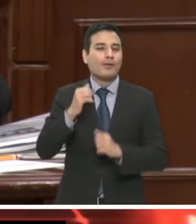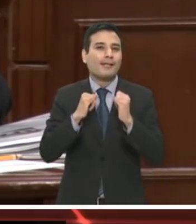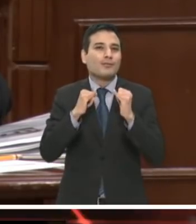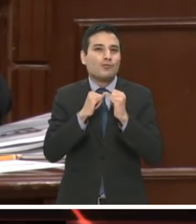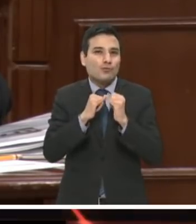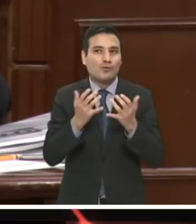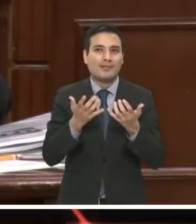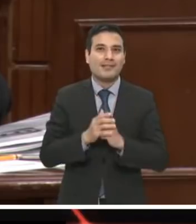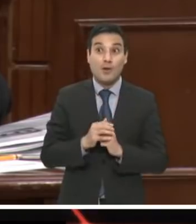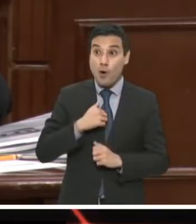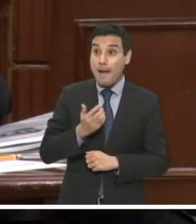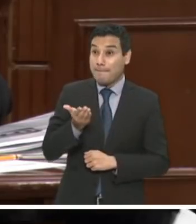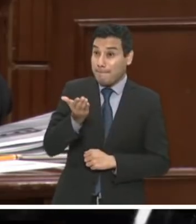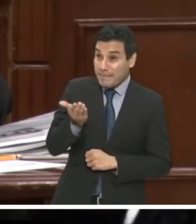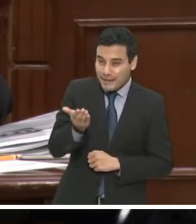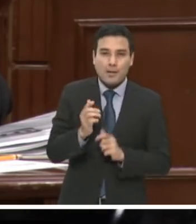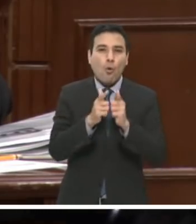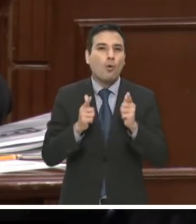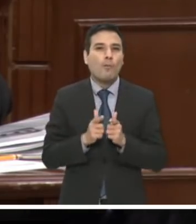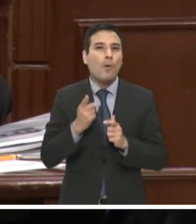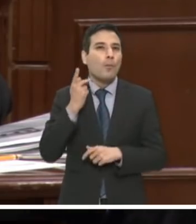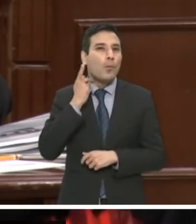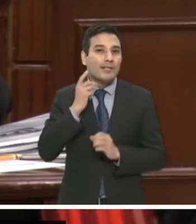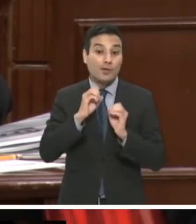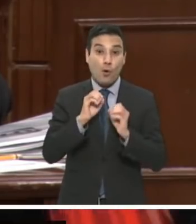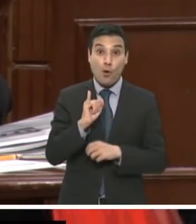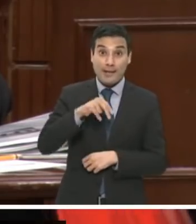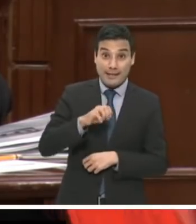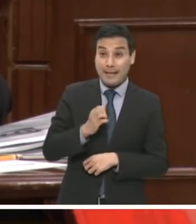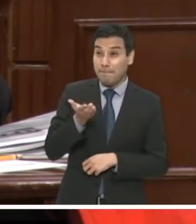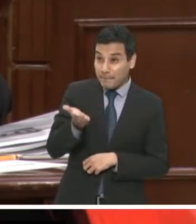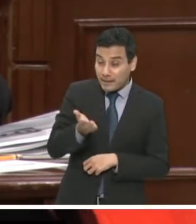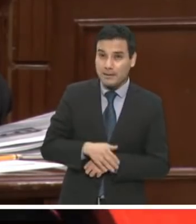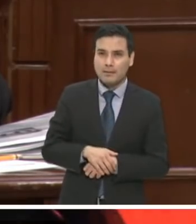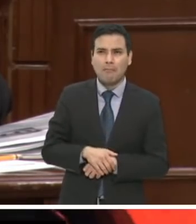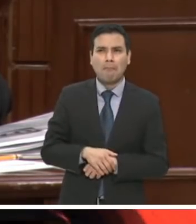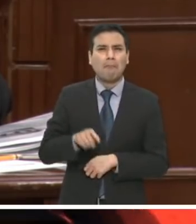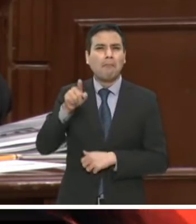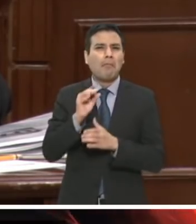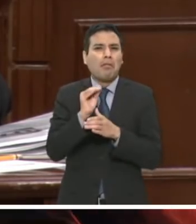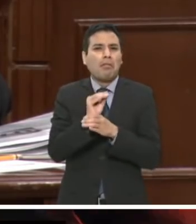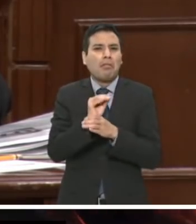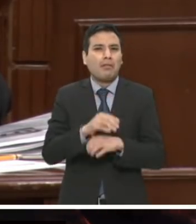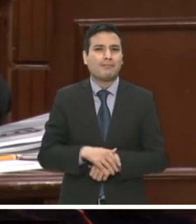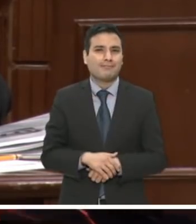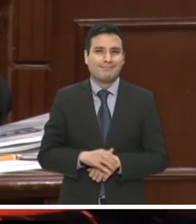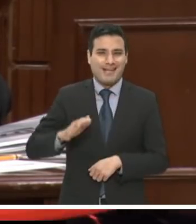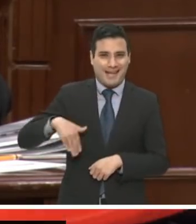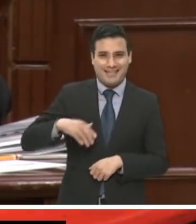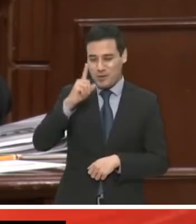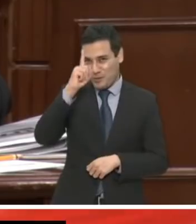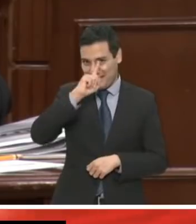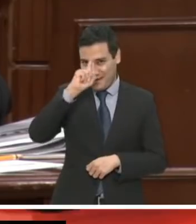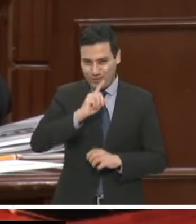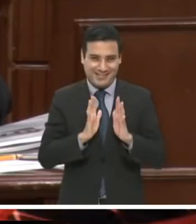solicitudes, ya no de un partido, sino del propio instituto, como se ha mencionado ya en este consejo, por varias consejeras